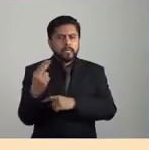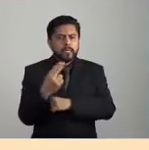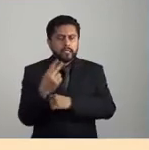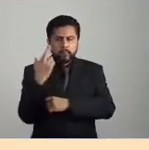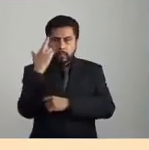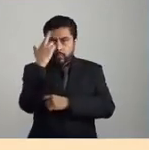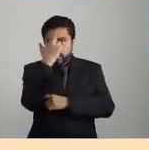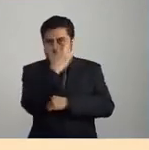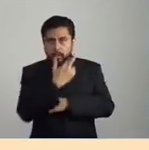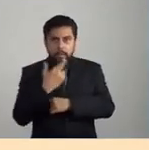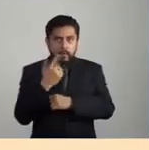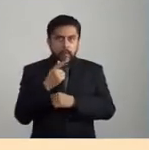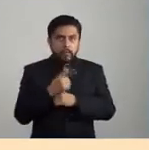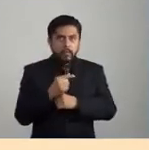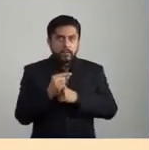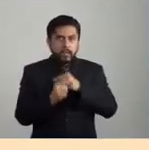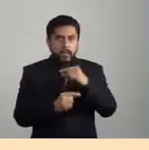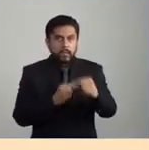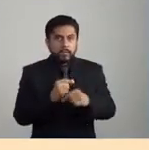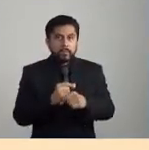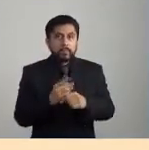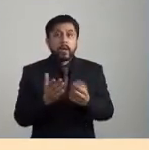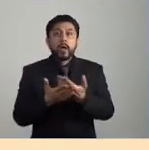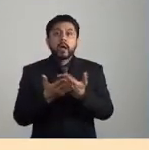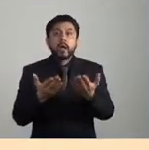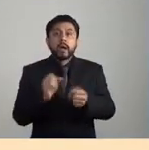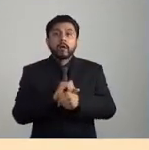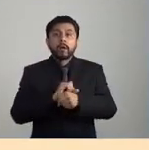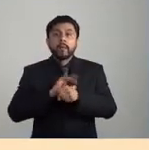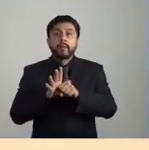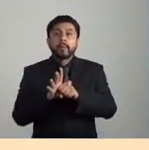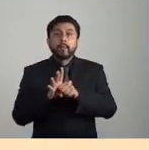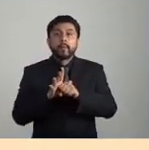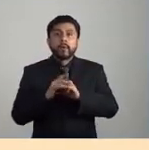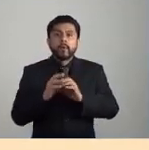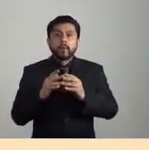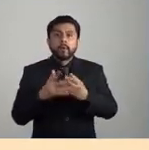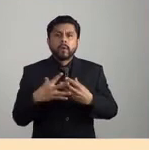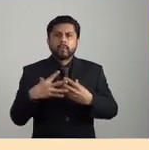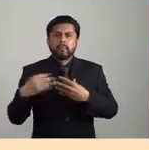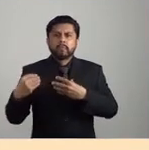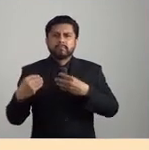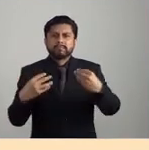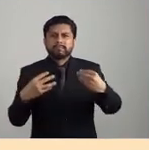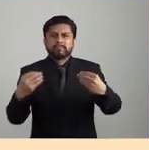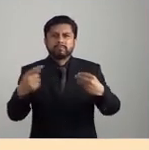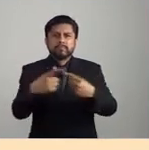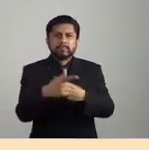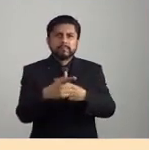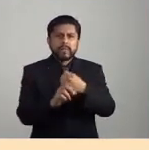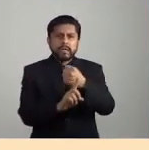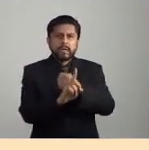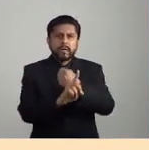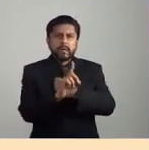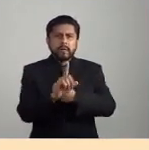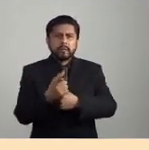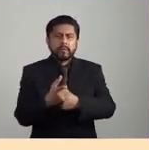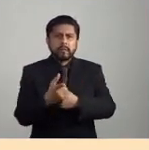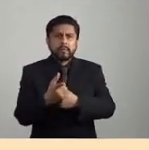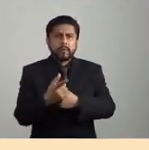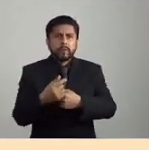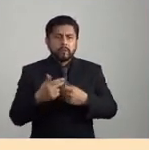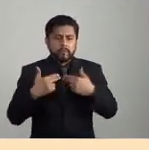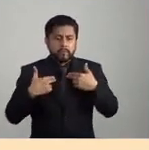frente a este momento de pandemia y crisis civilizatoria que estamos enfrentando. Pero antes de que me